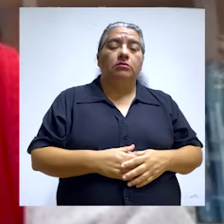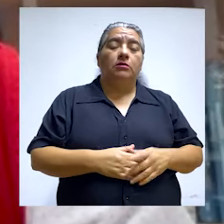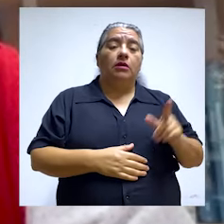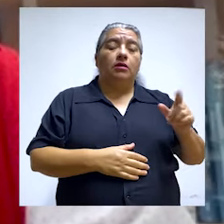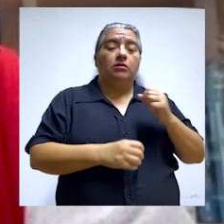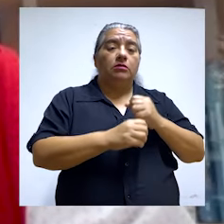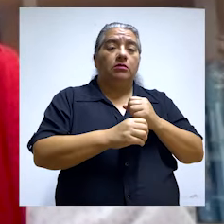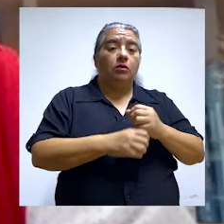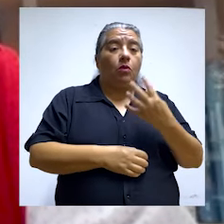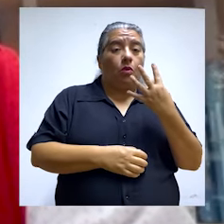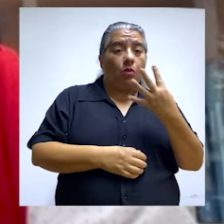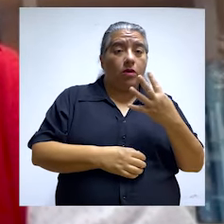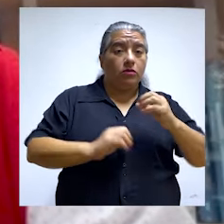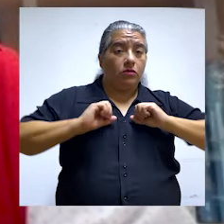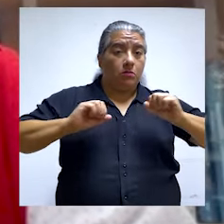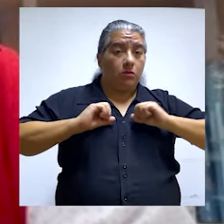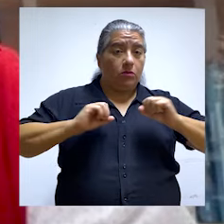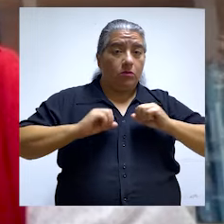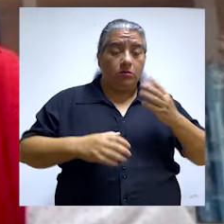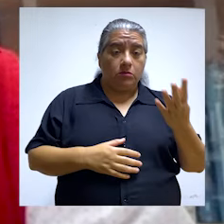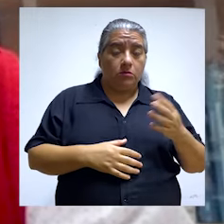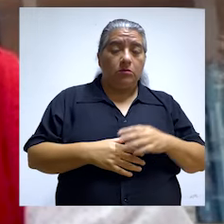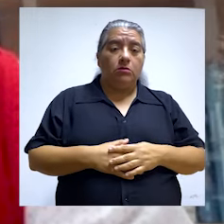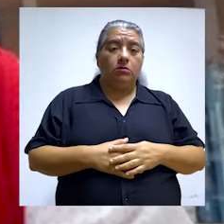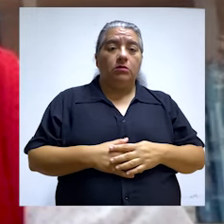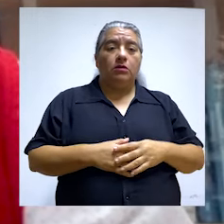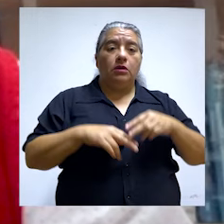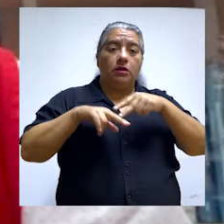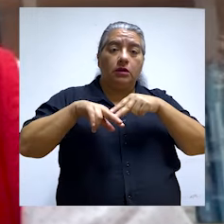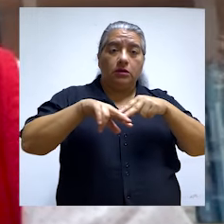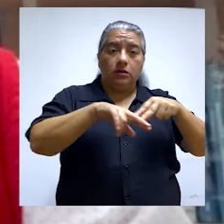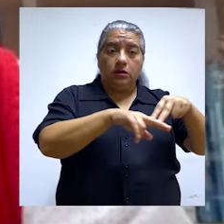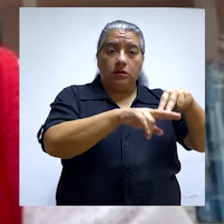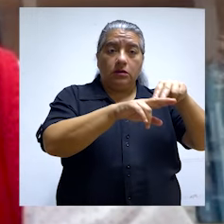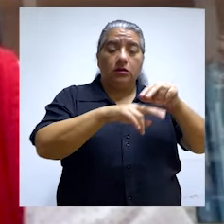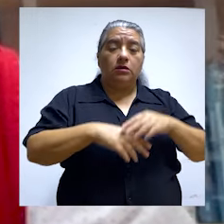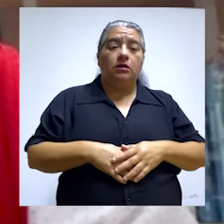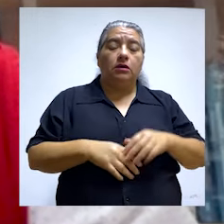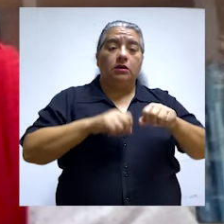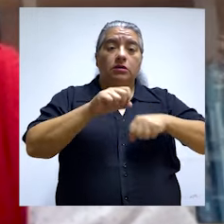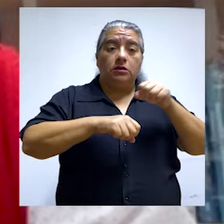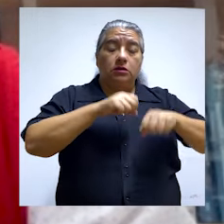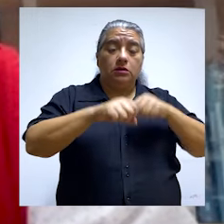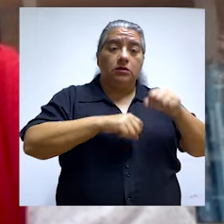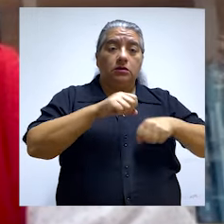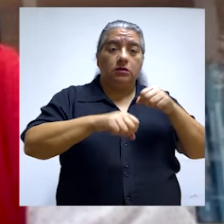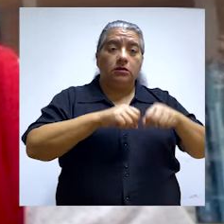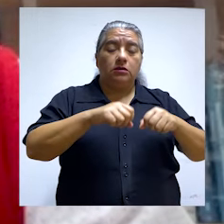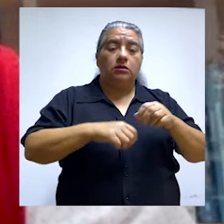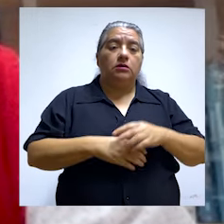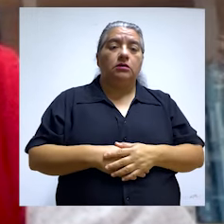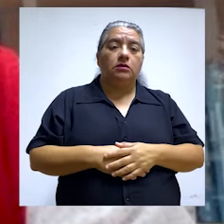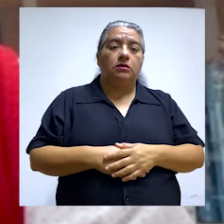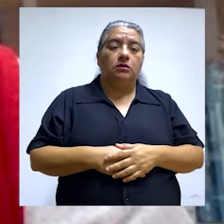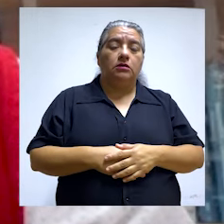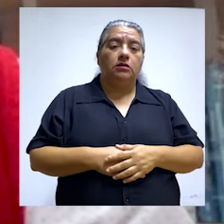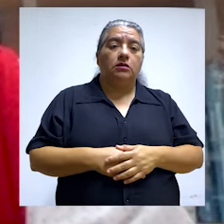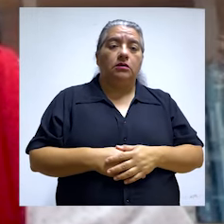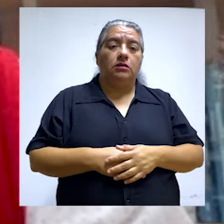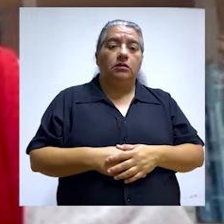se tiene previsto desarrollar cuatro disciplinas deportivas, que es el Skateboarding, el ciclismo en la modalidad de